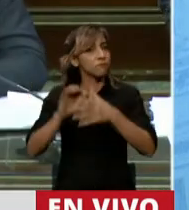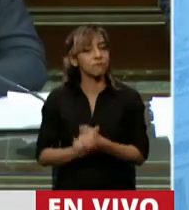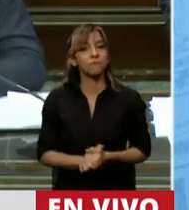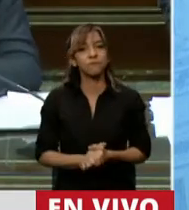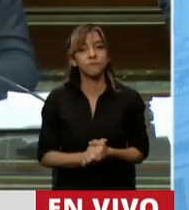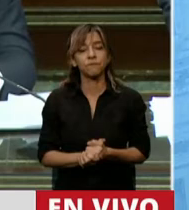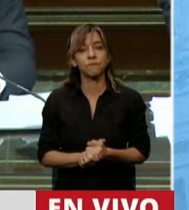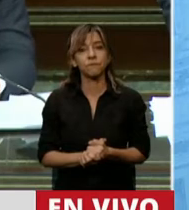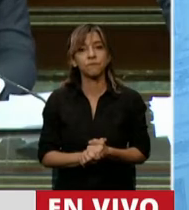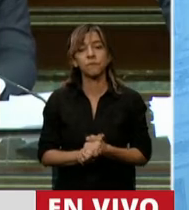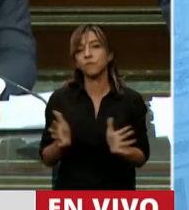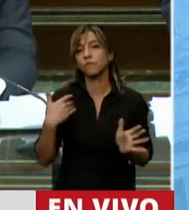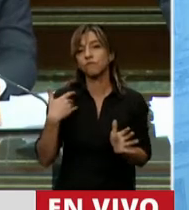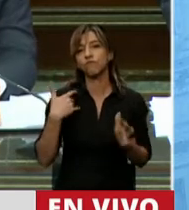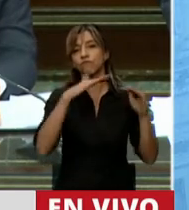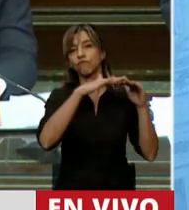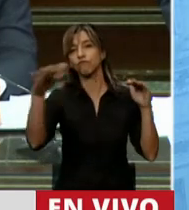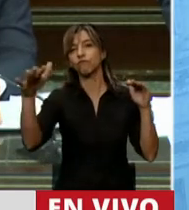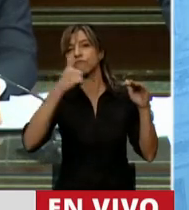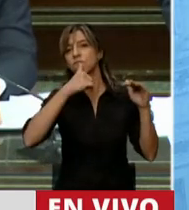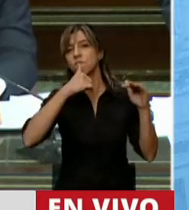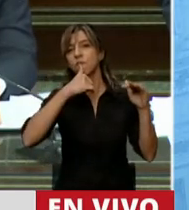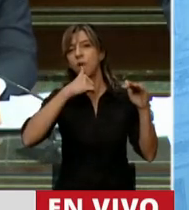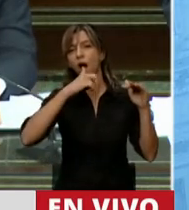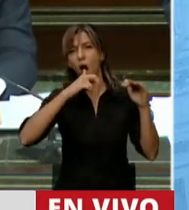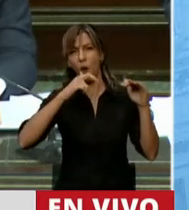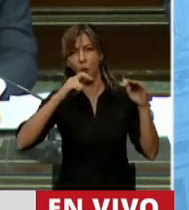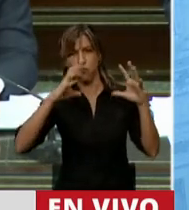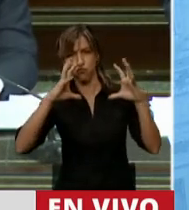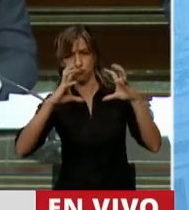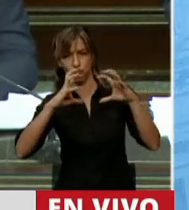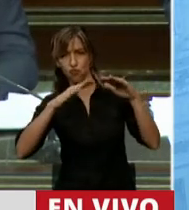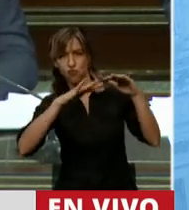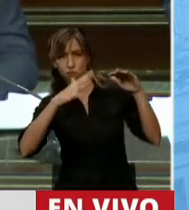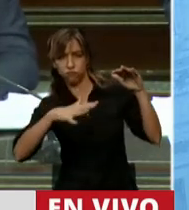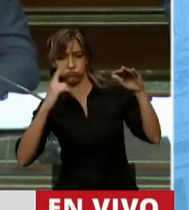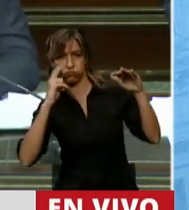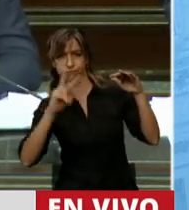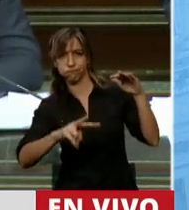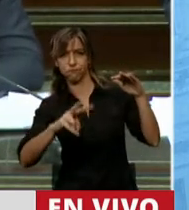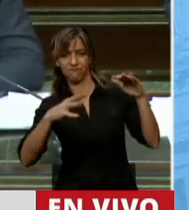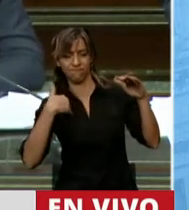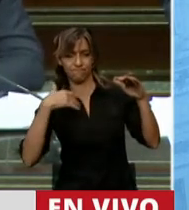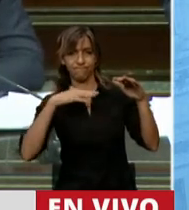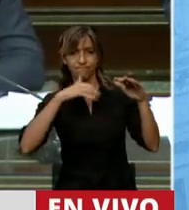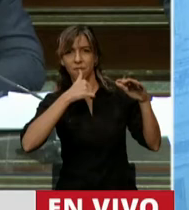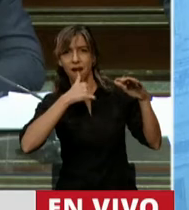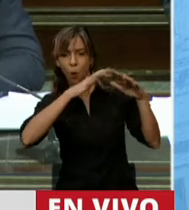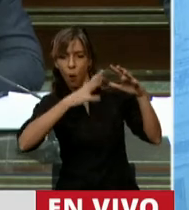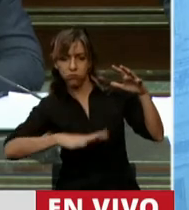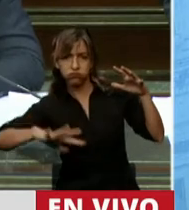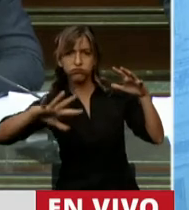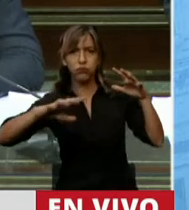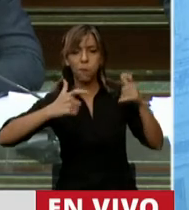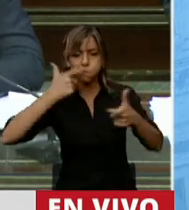lleno de agua muy turbia que si uno lo saca, se encuentra con piedras o alguna cosa.